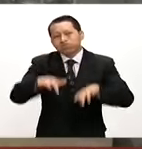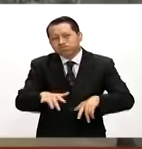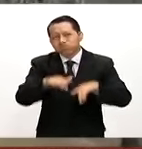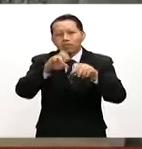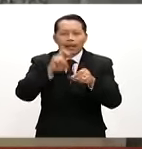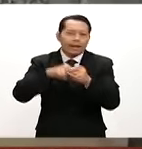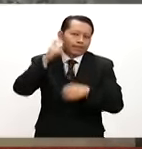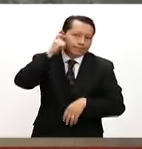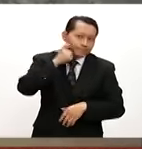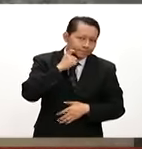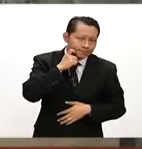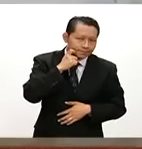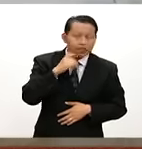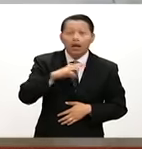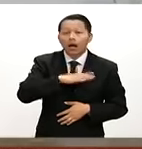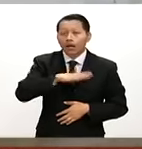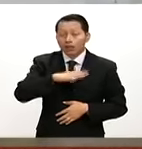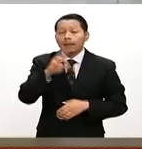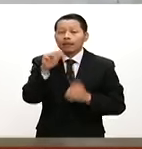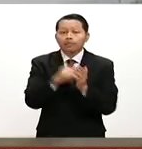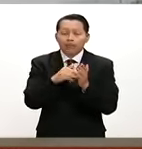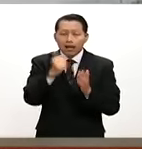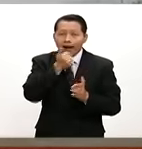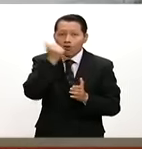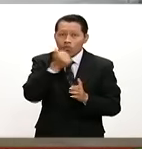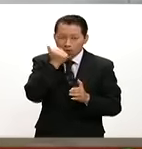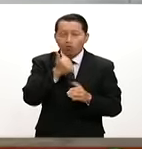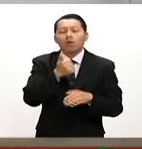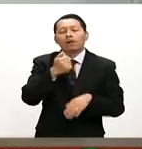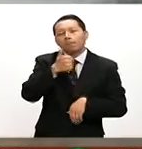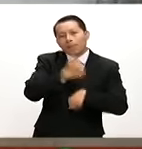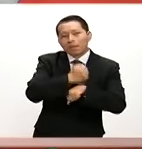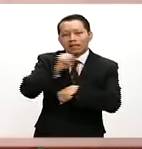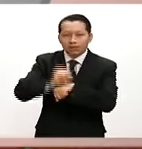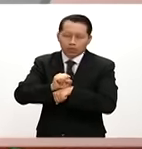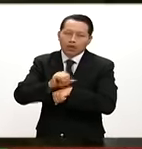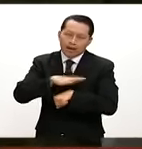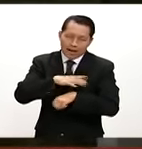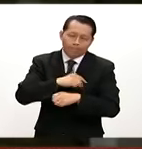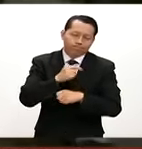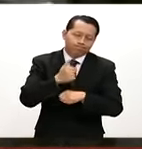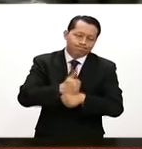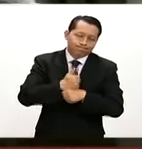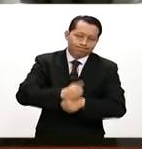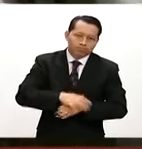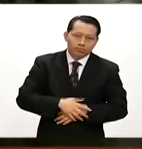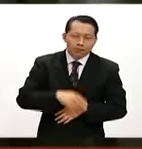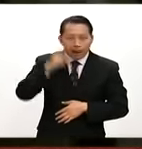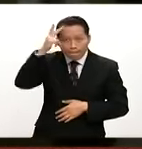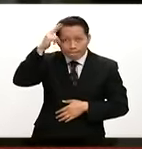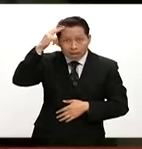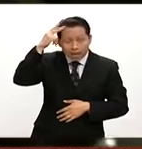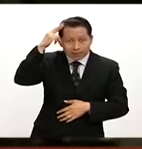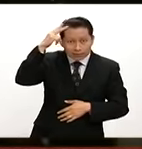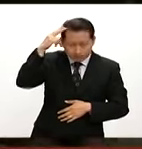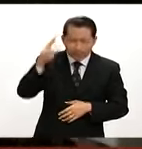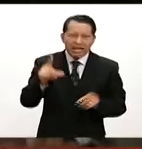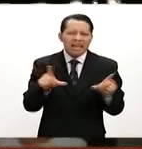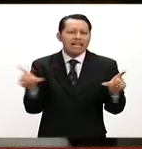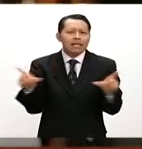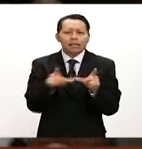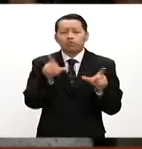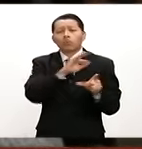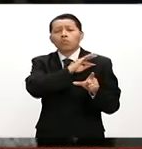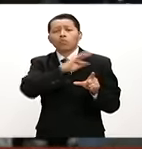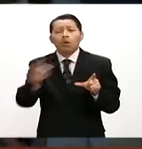estado de Guerrero. 3 mil alumnos de educación básica resultan afectados. El Palacio de Bellas Artes está listo para